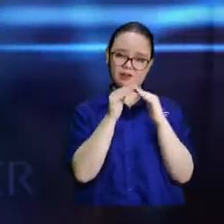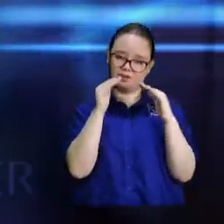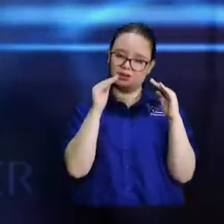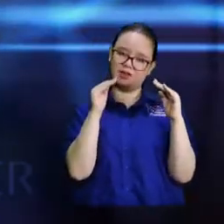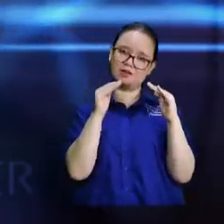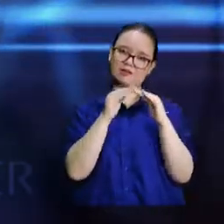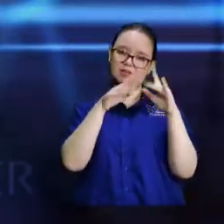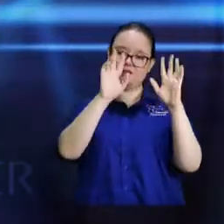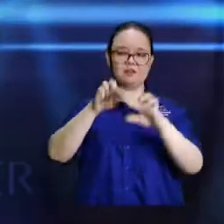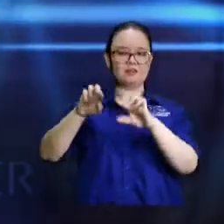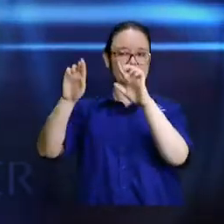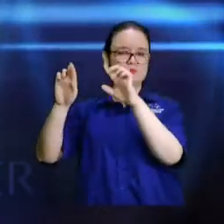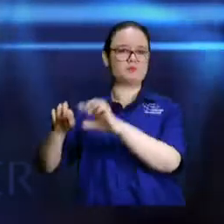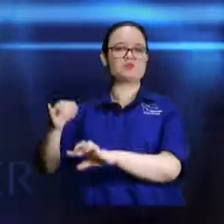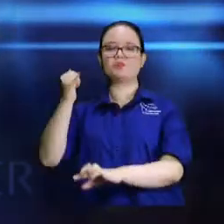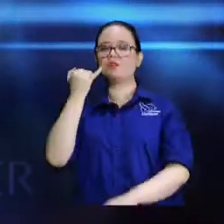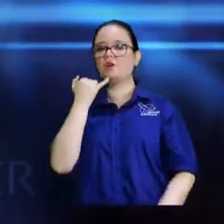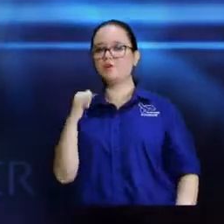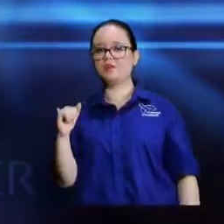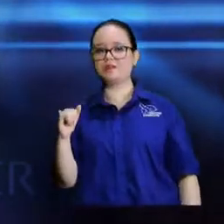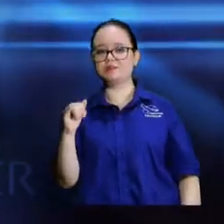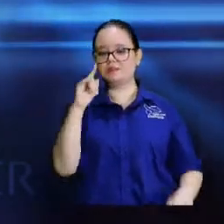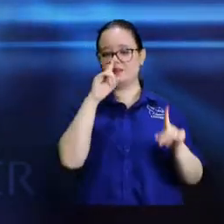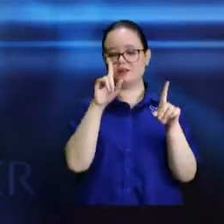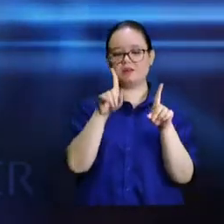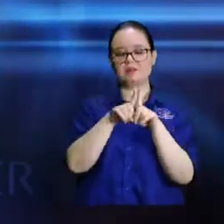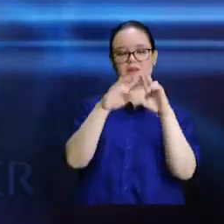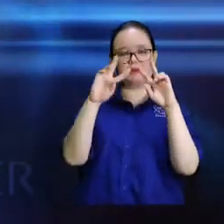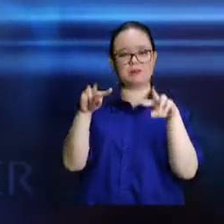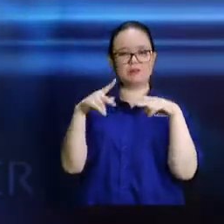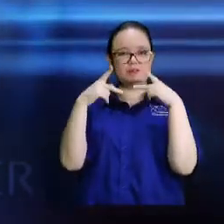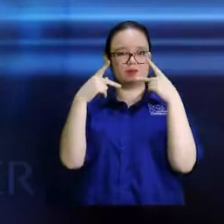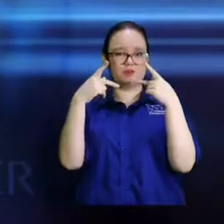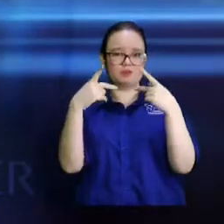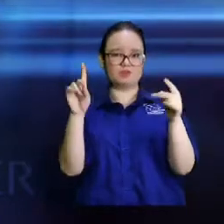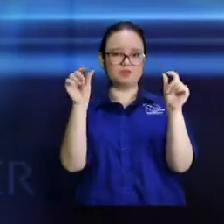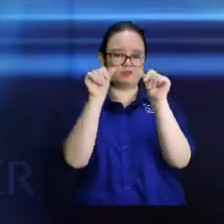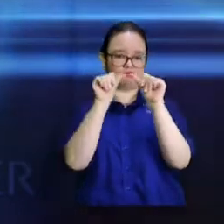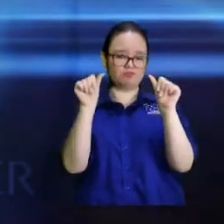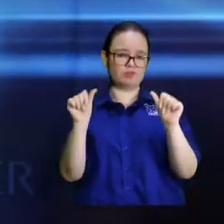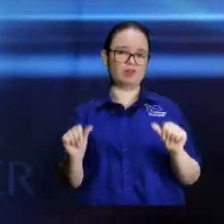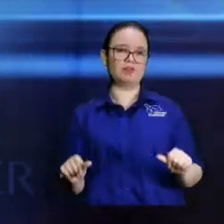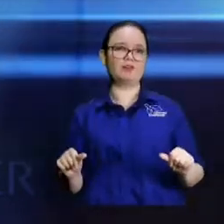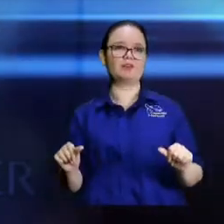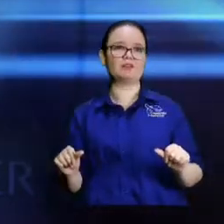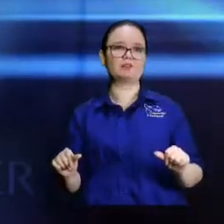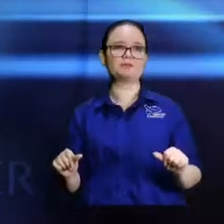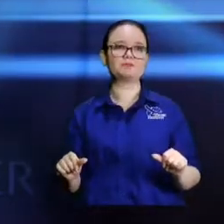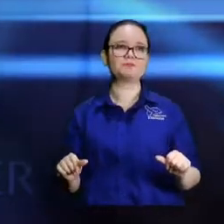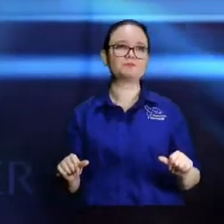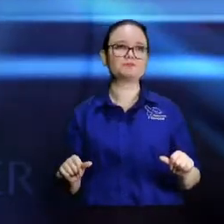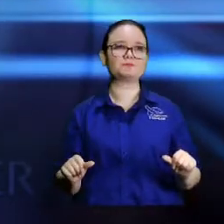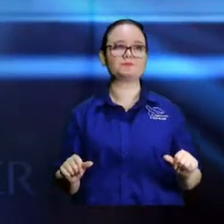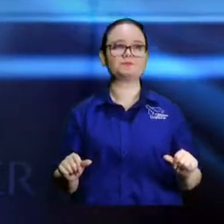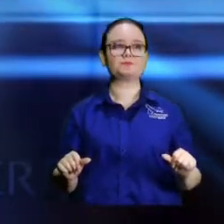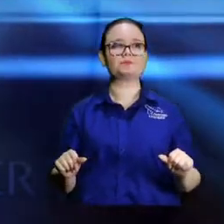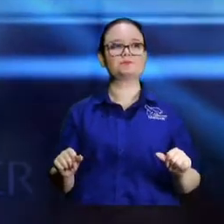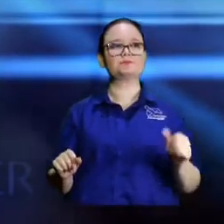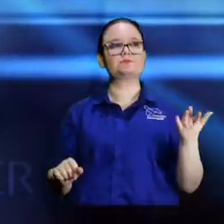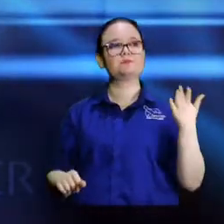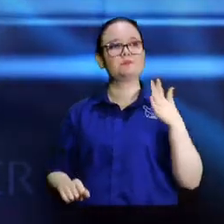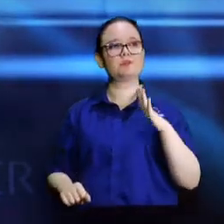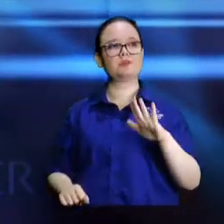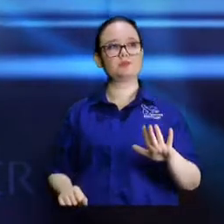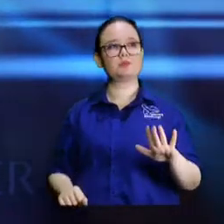ellos hablan de esto y de la restauración del altar. En esos diez capítulos. Luego